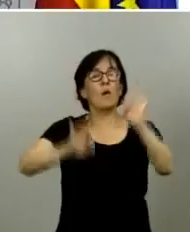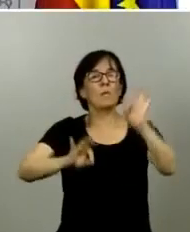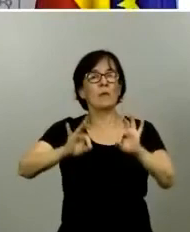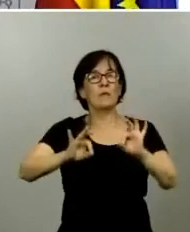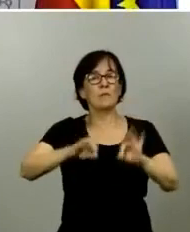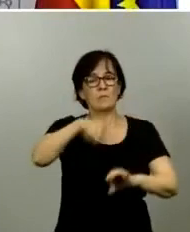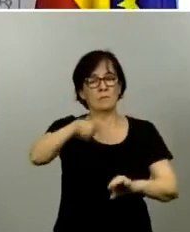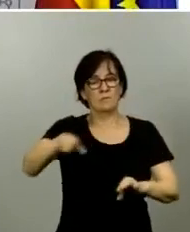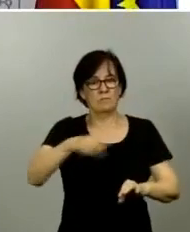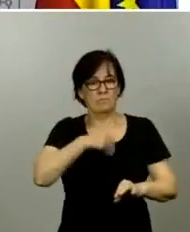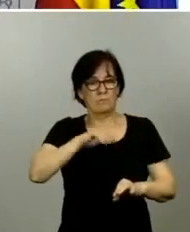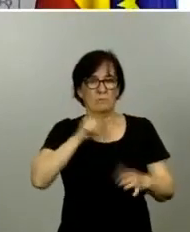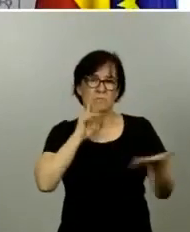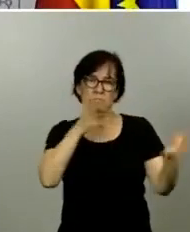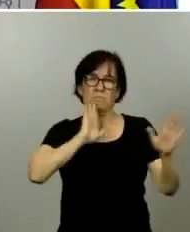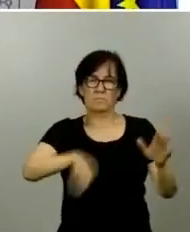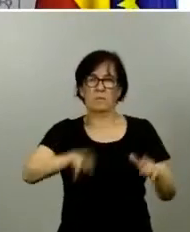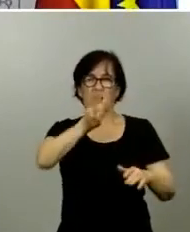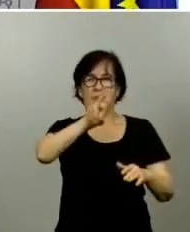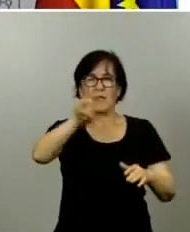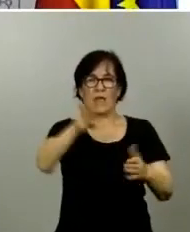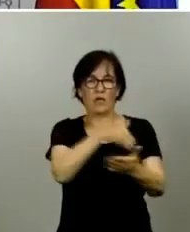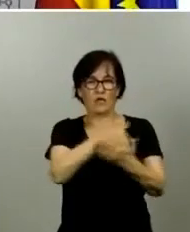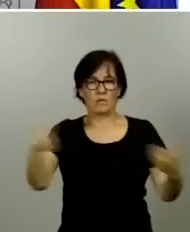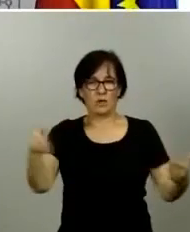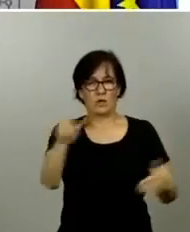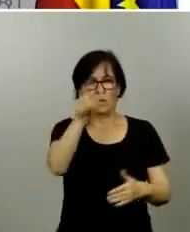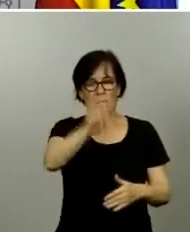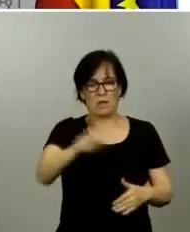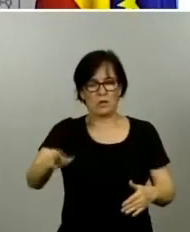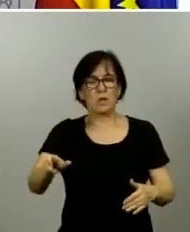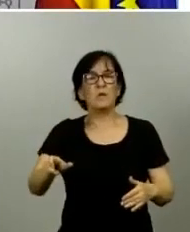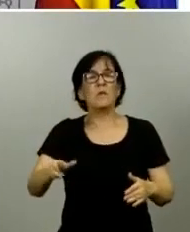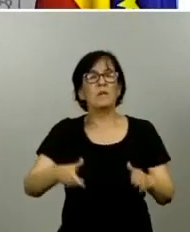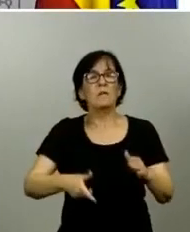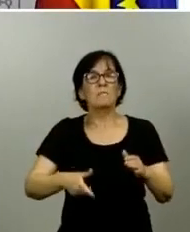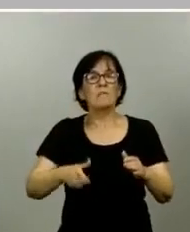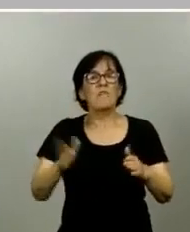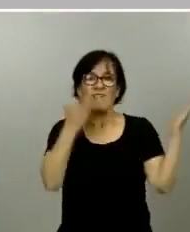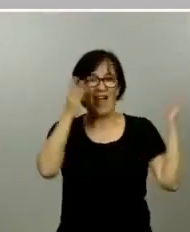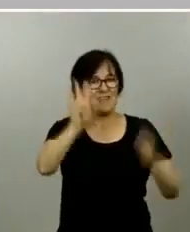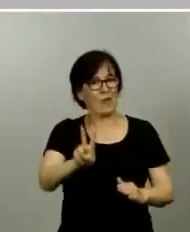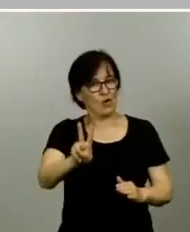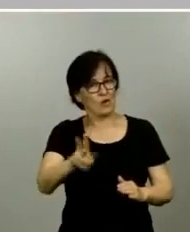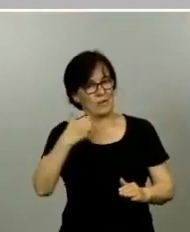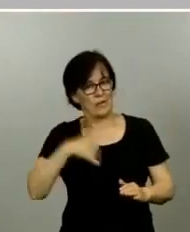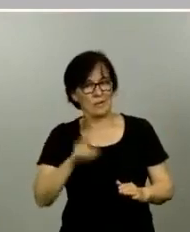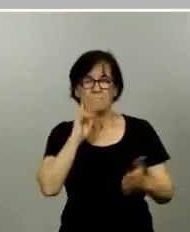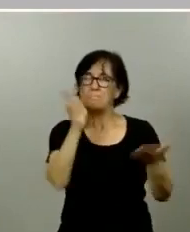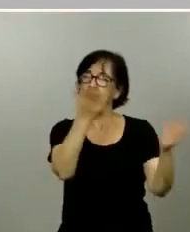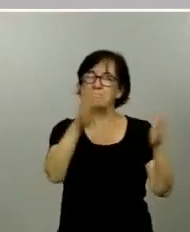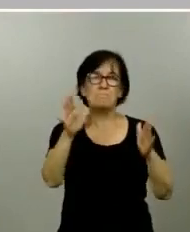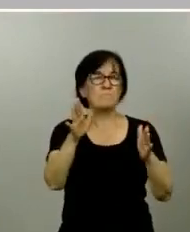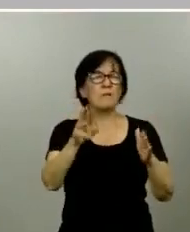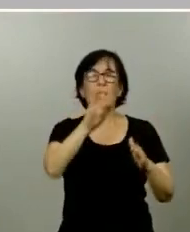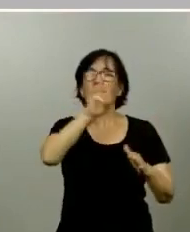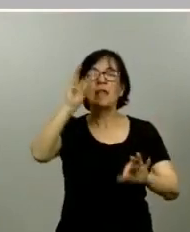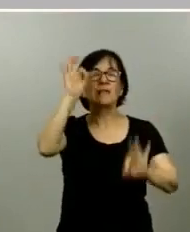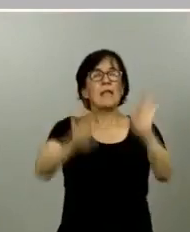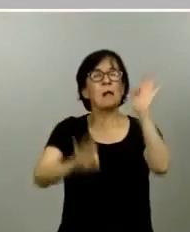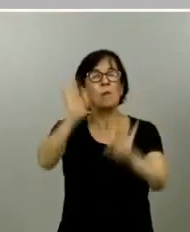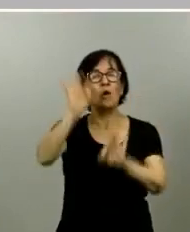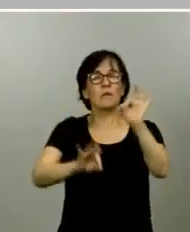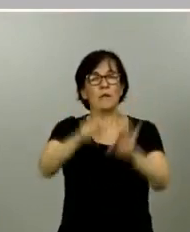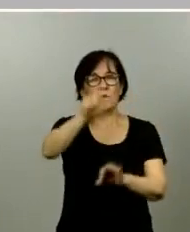alrededor de un poco más de 32 millones de personas, estarán en fase 2, alrededor del 30% de la población española,